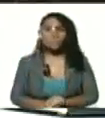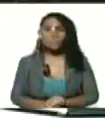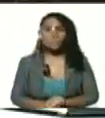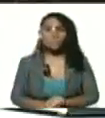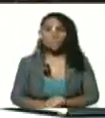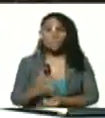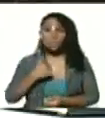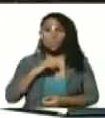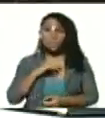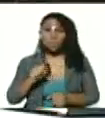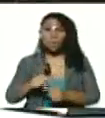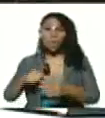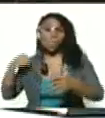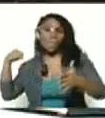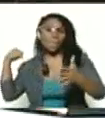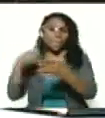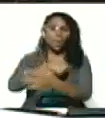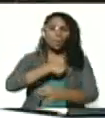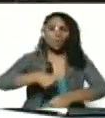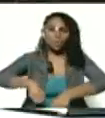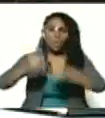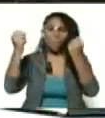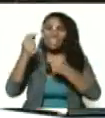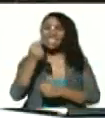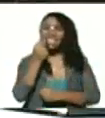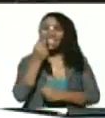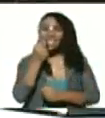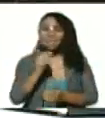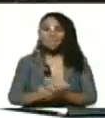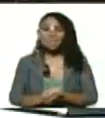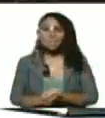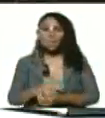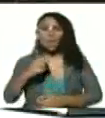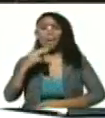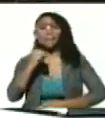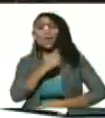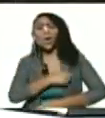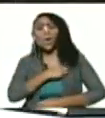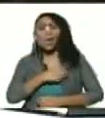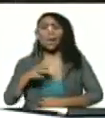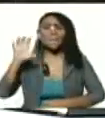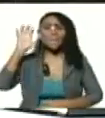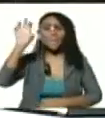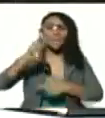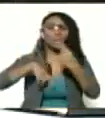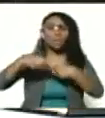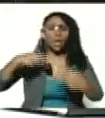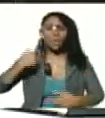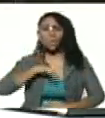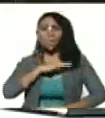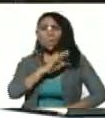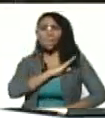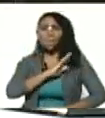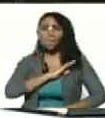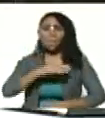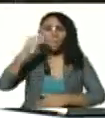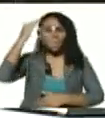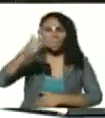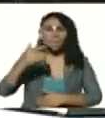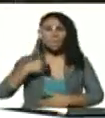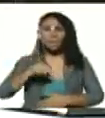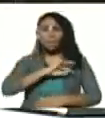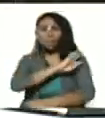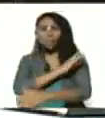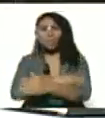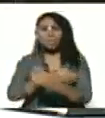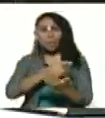hubiéramos reventado los dientes, sin lugar a duda, con la moral patriótica y revolucionaria de nuestros soldados y soldadas de la Fuerza